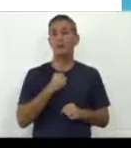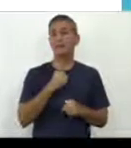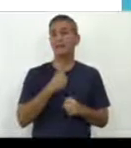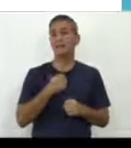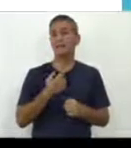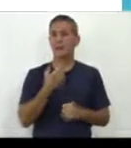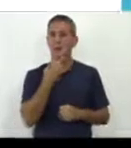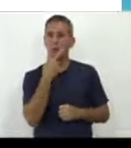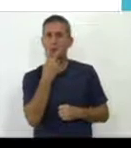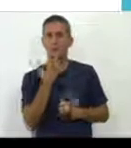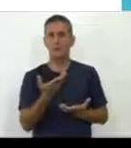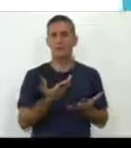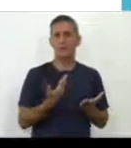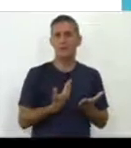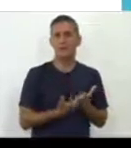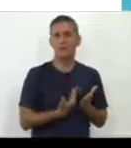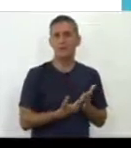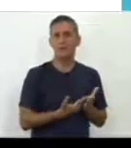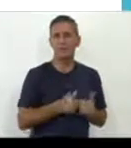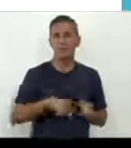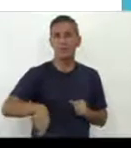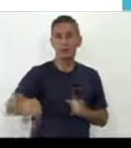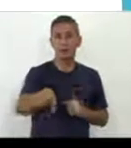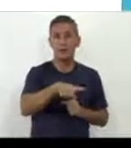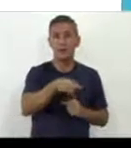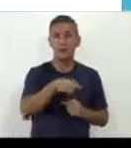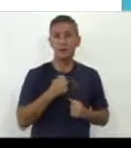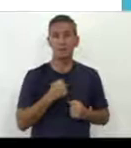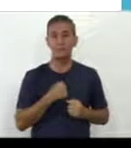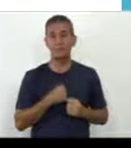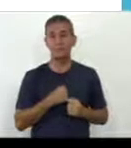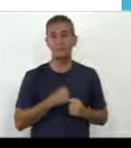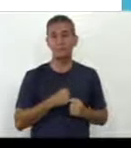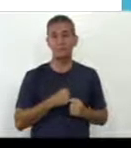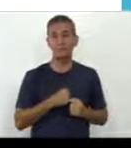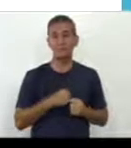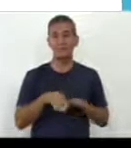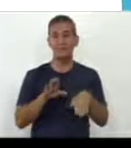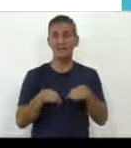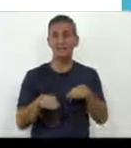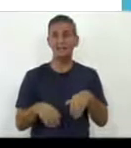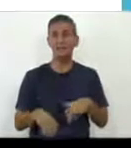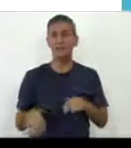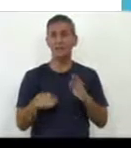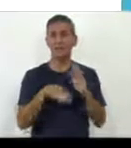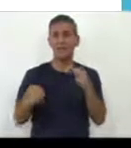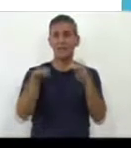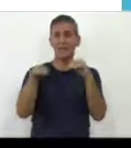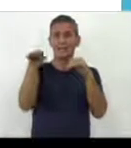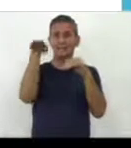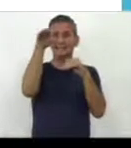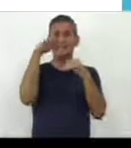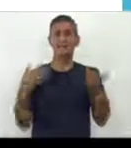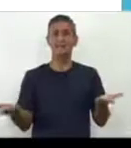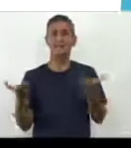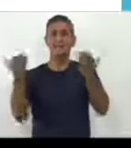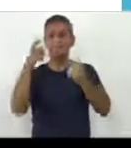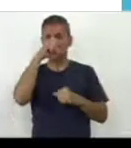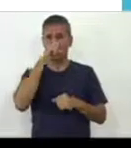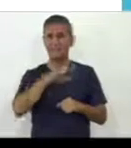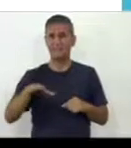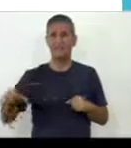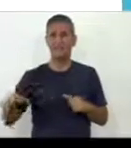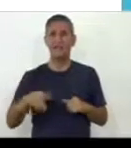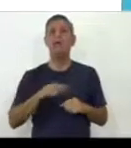porque estamos tratando también de mostrarles a ustedes que de acuerdo con los niveles de desarrollo de los niños,